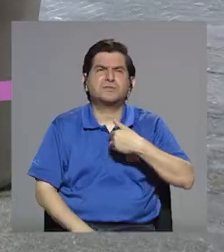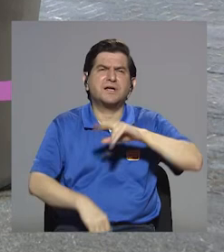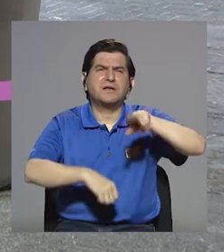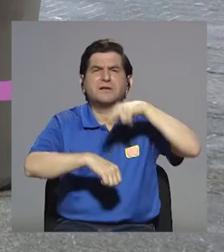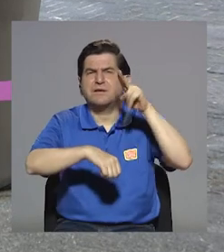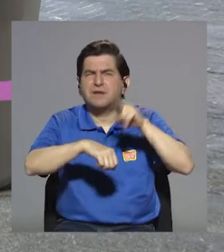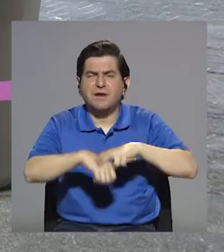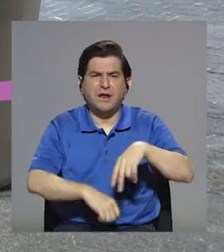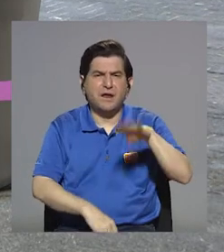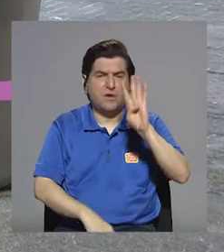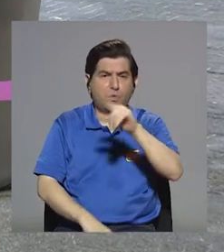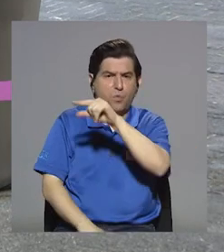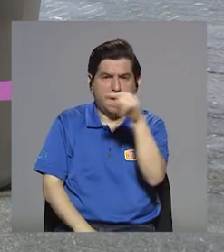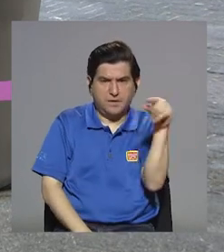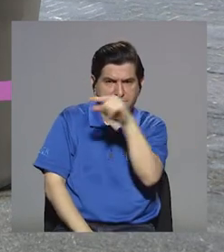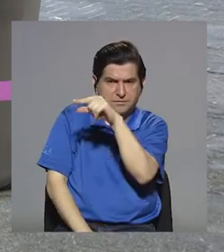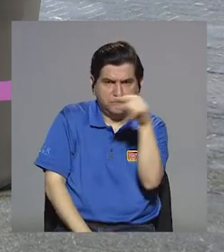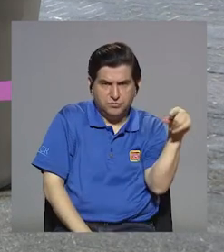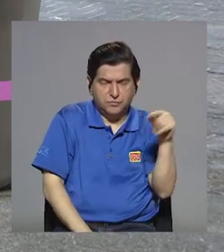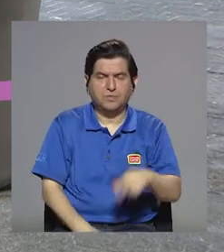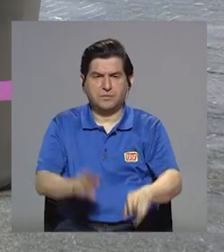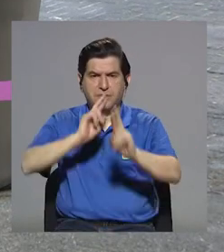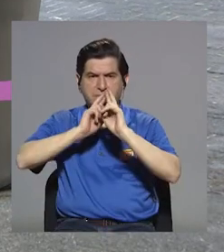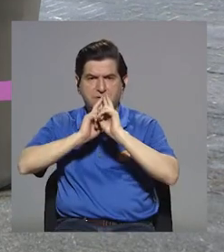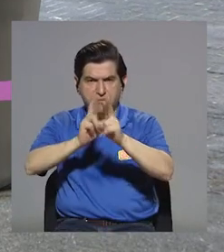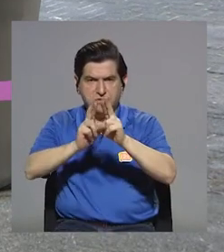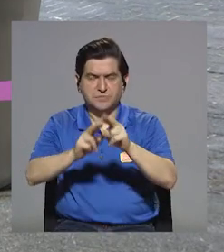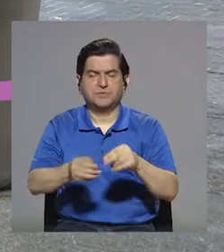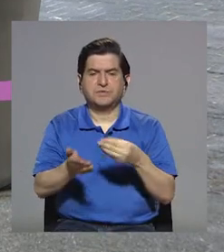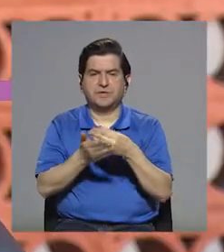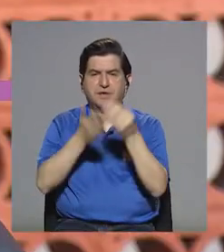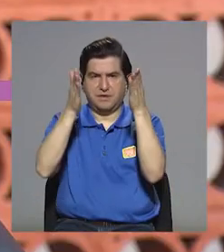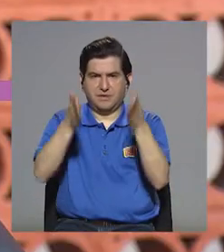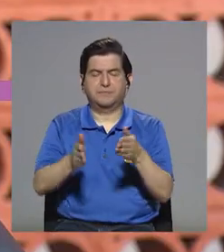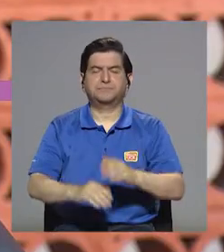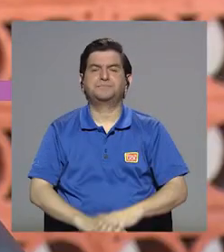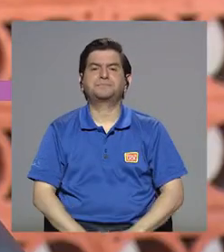promedio de cuatro semanas para responderle al cliente. hacerlo.